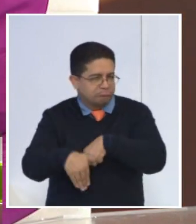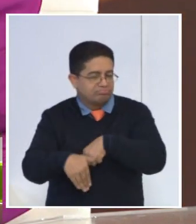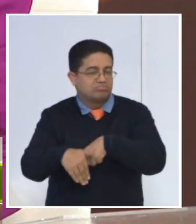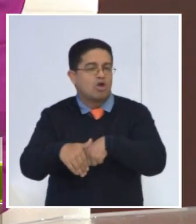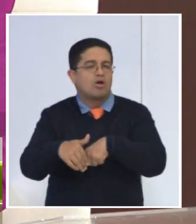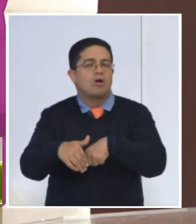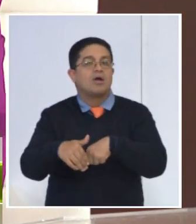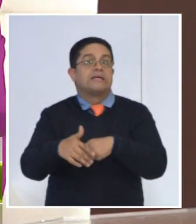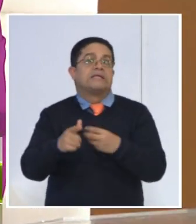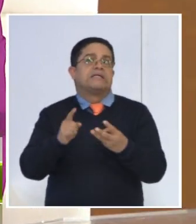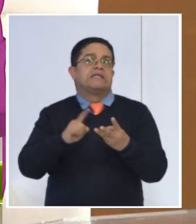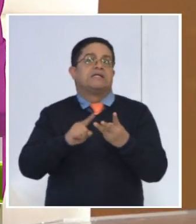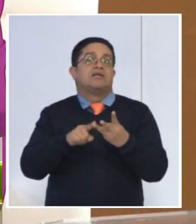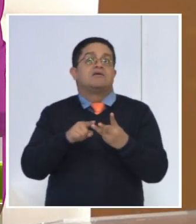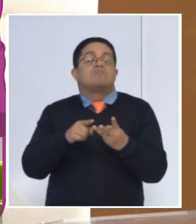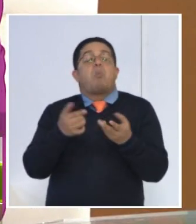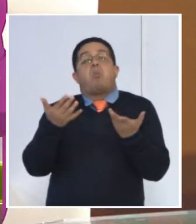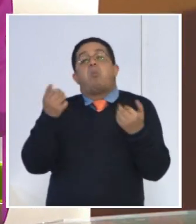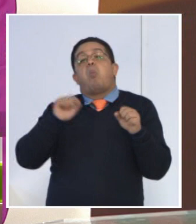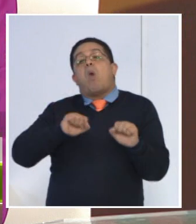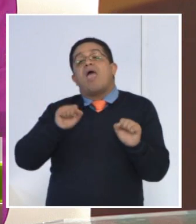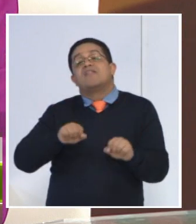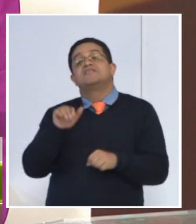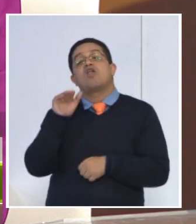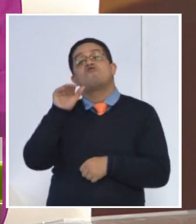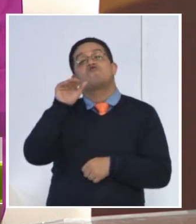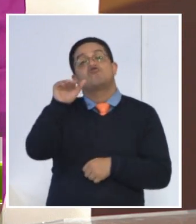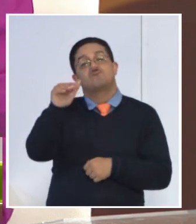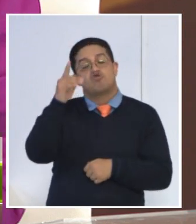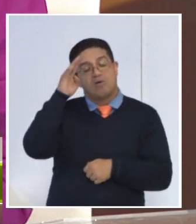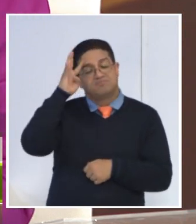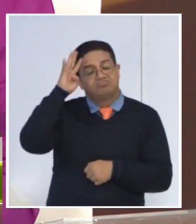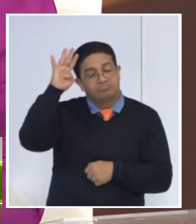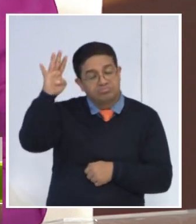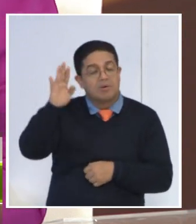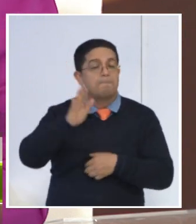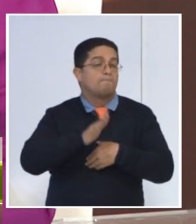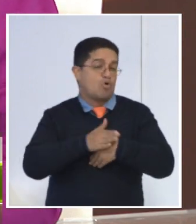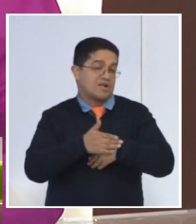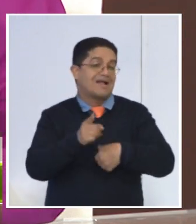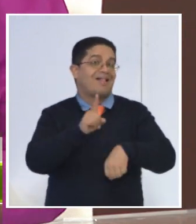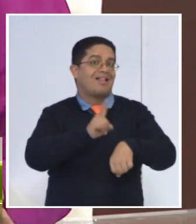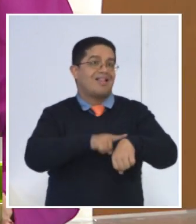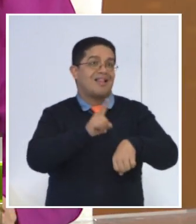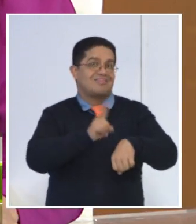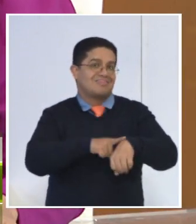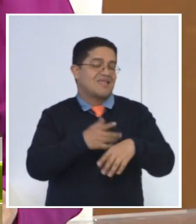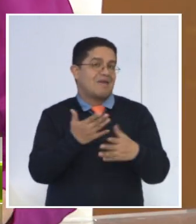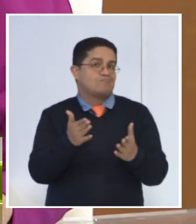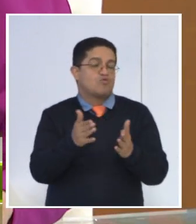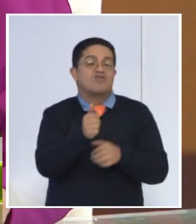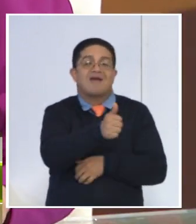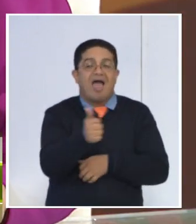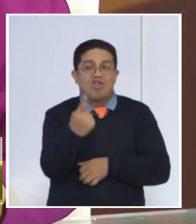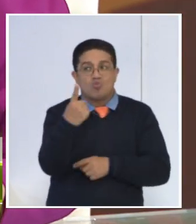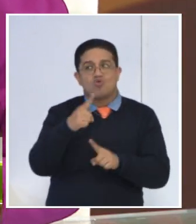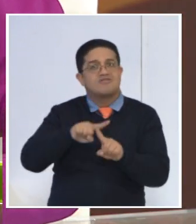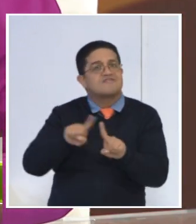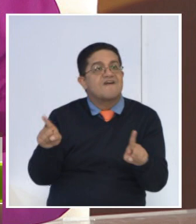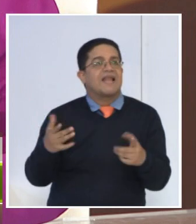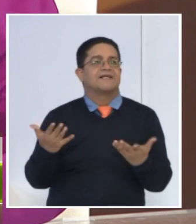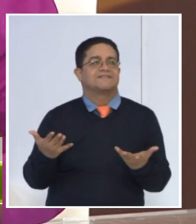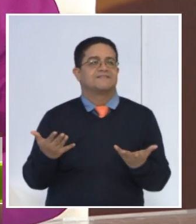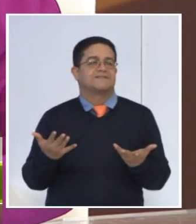Y que podría llegar a lograr a largo plazo. Porque es que el tiempo también es demasiado suscriptivo. Totalmente. Porque es que